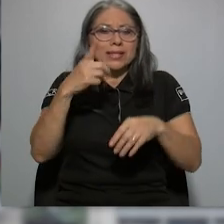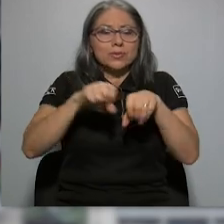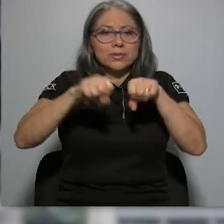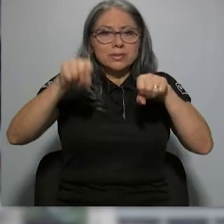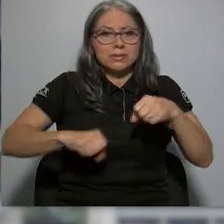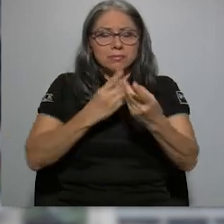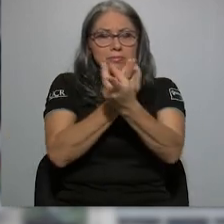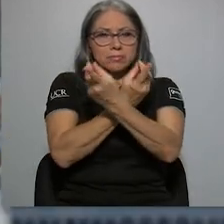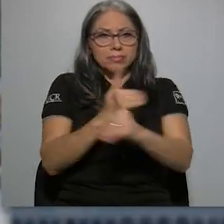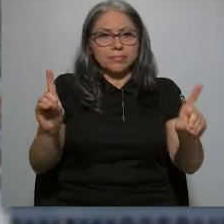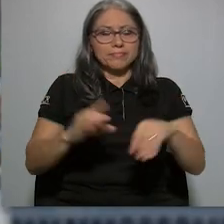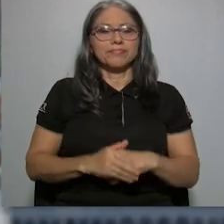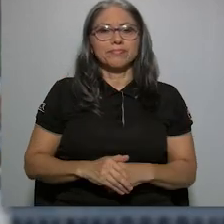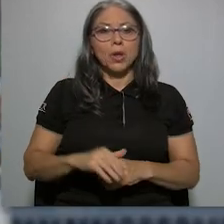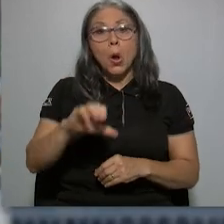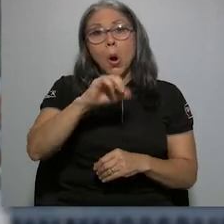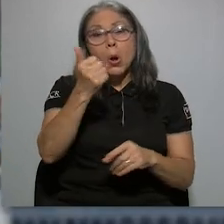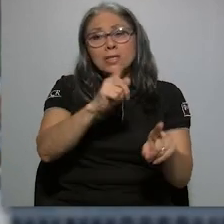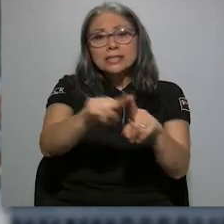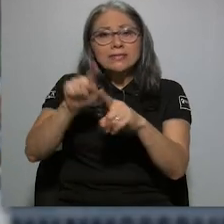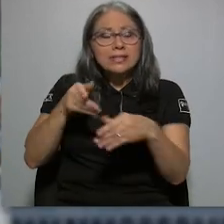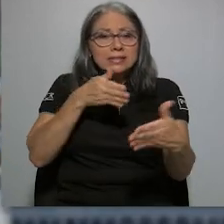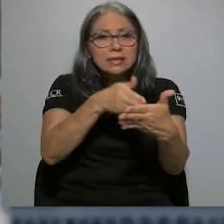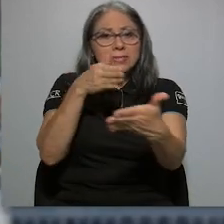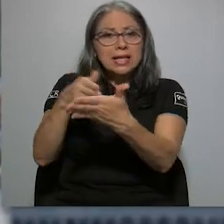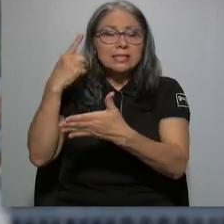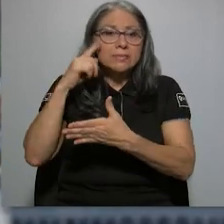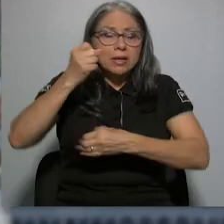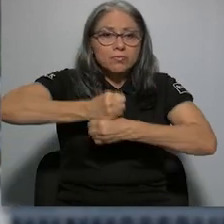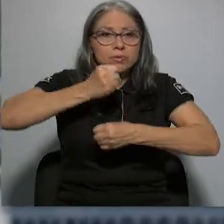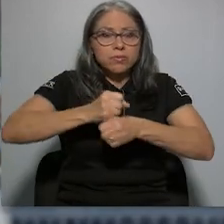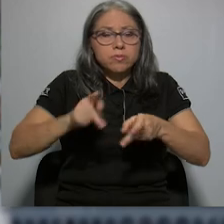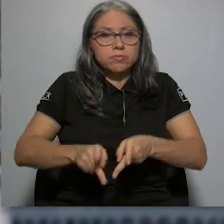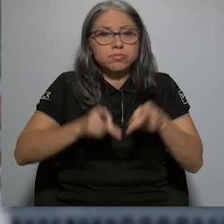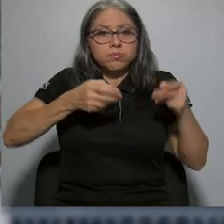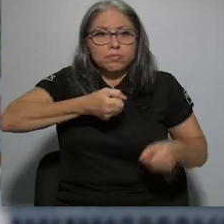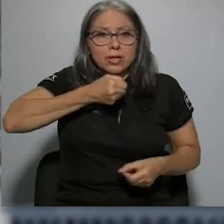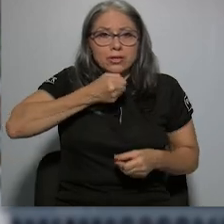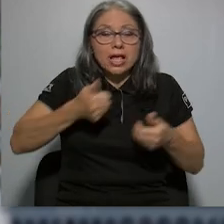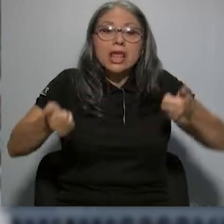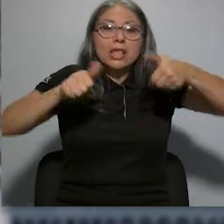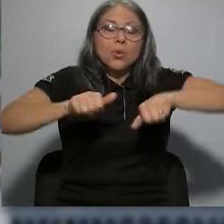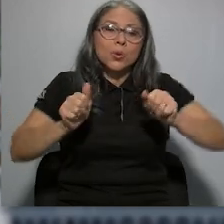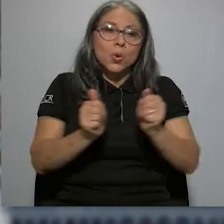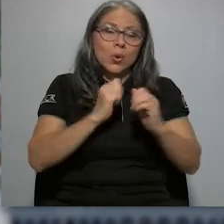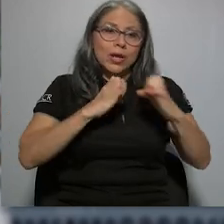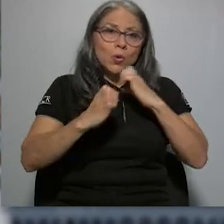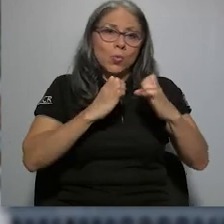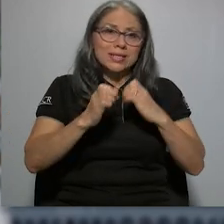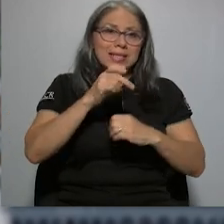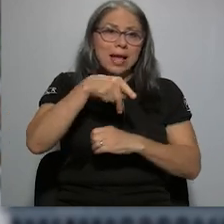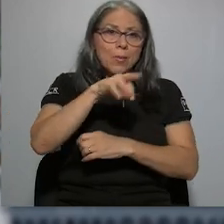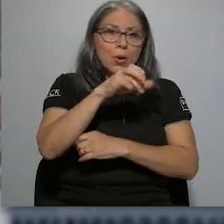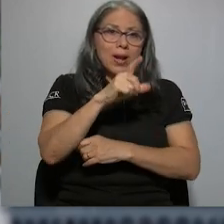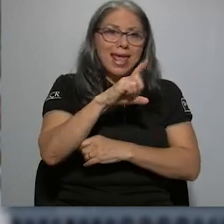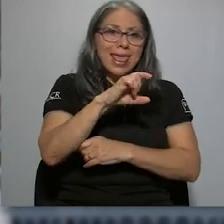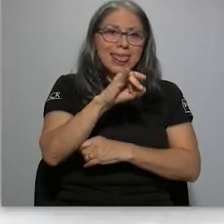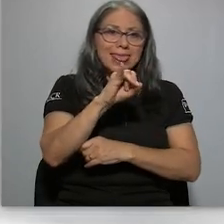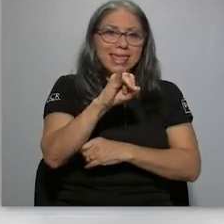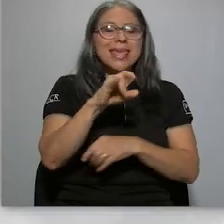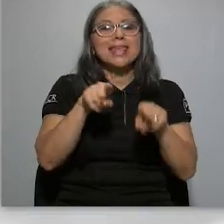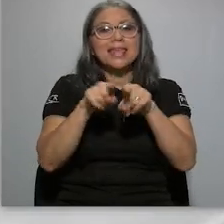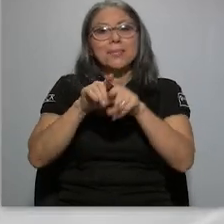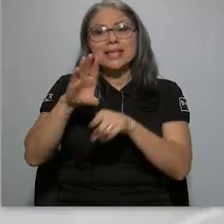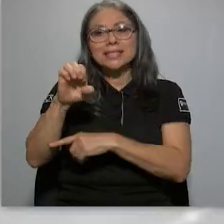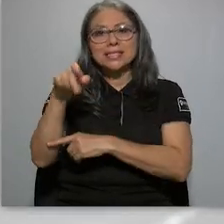régimen democrático. Otras amenazas para el ejercicio del periodismo, según la encuesta de Proledi y el CIEP, son